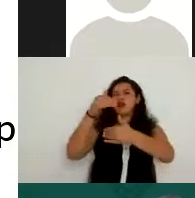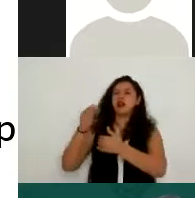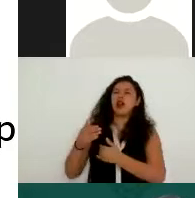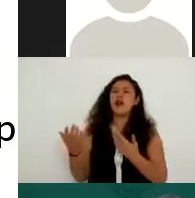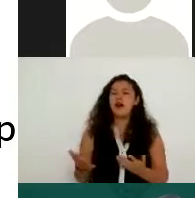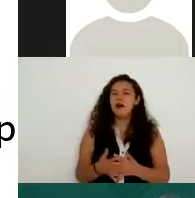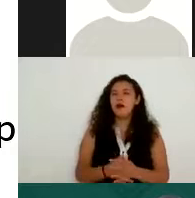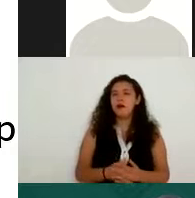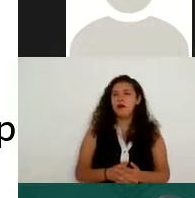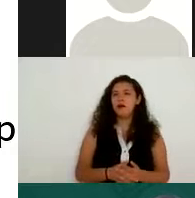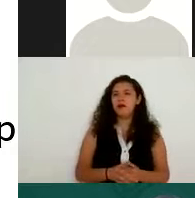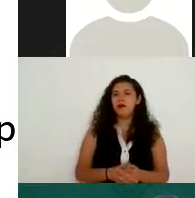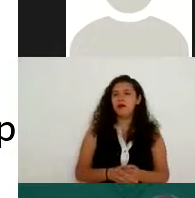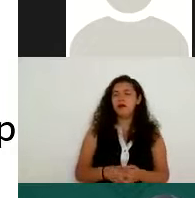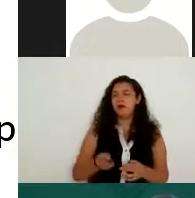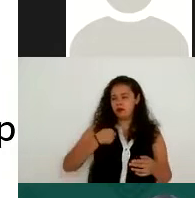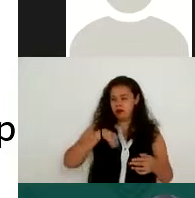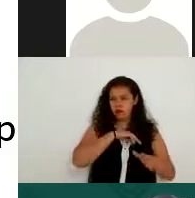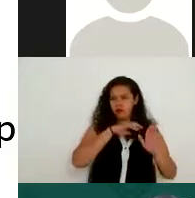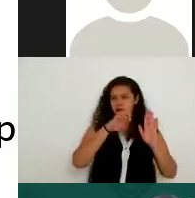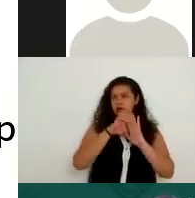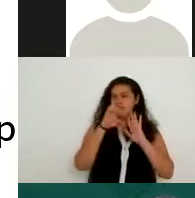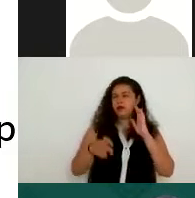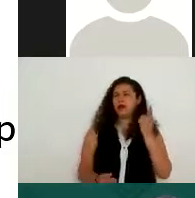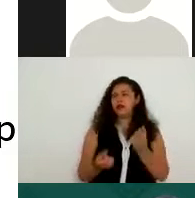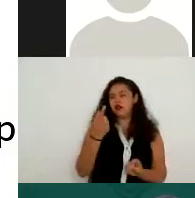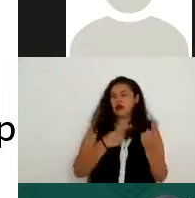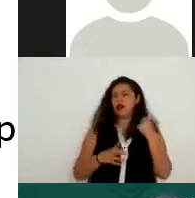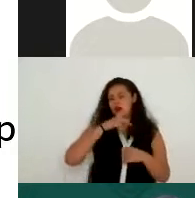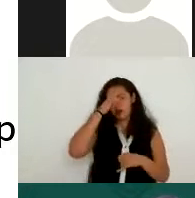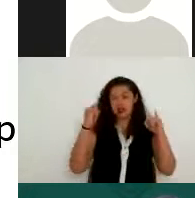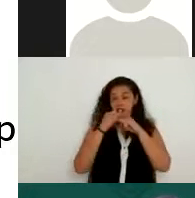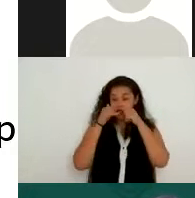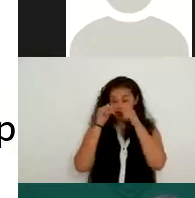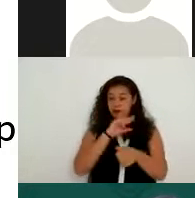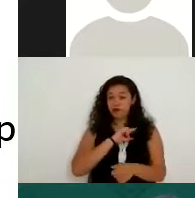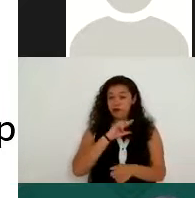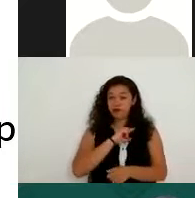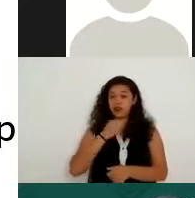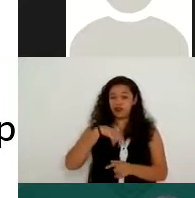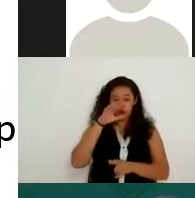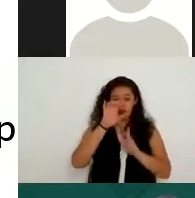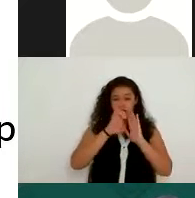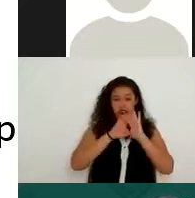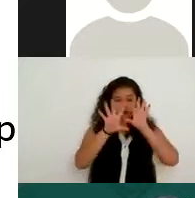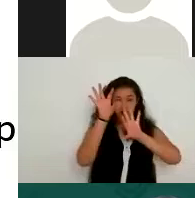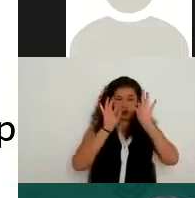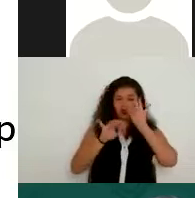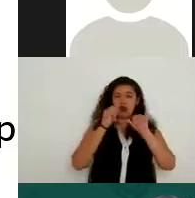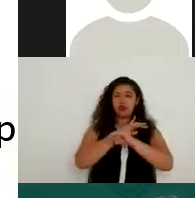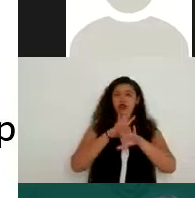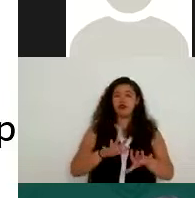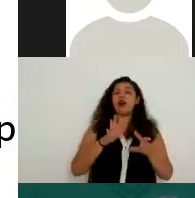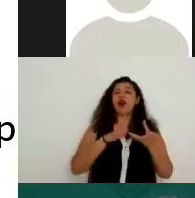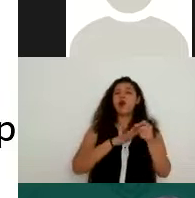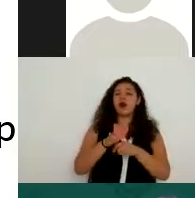algunos ejemplos, inclusive de instituciones de asistencia privada, en donde sí se refiere qué datos recaban. Sin embargo, sí los puedes